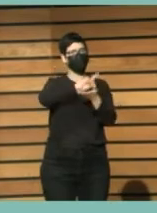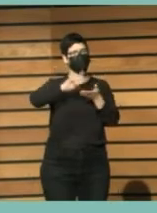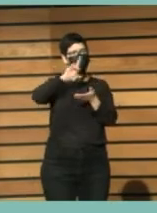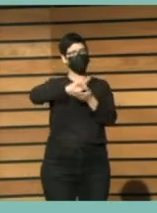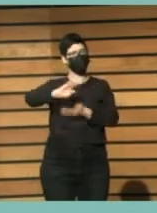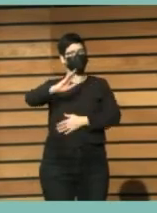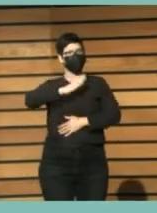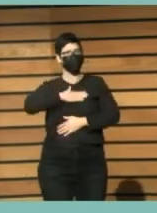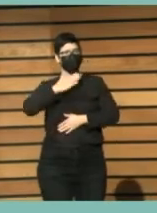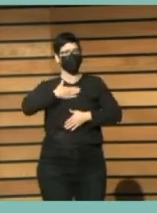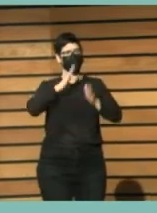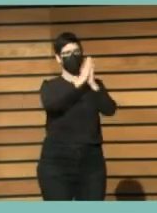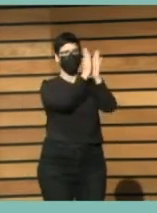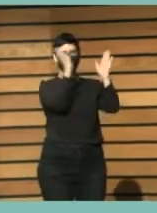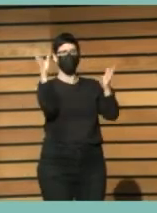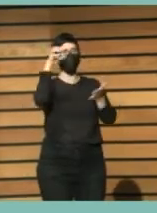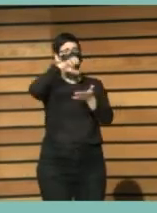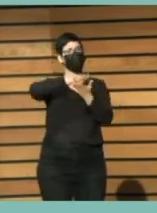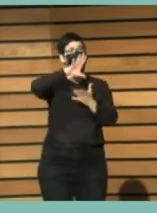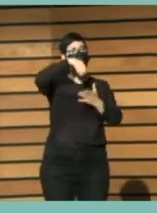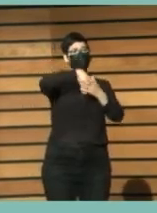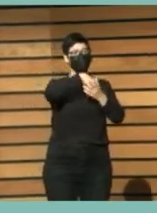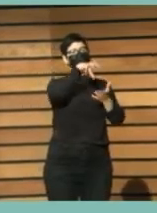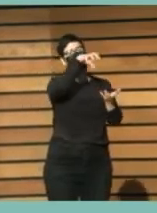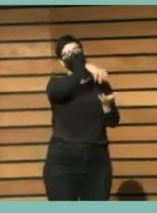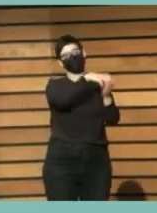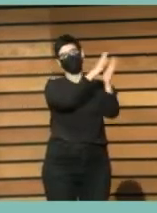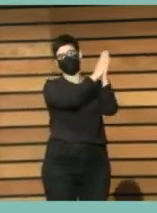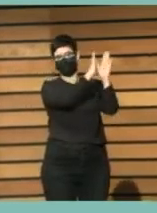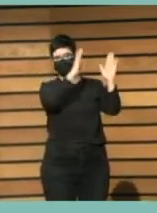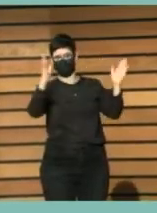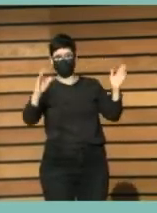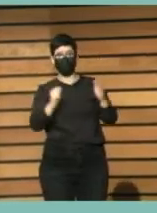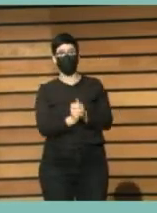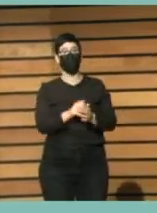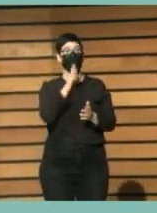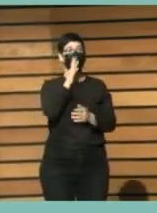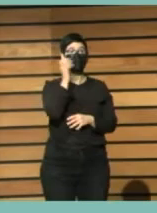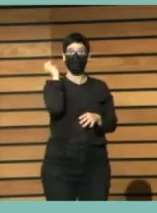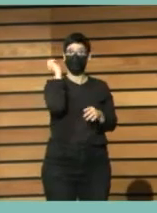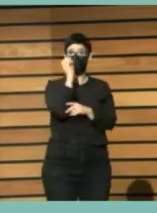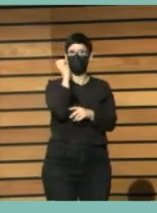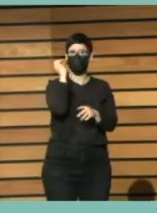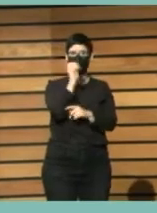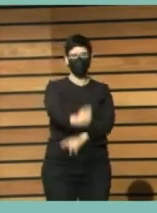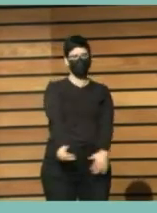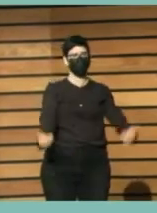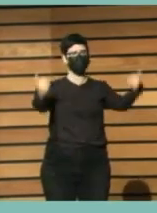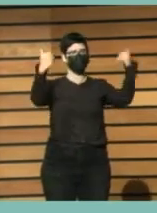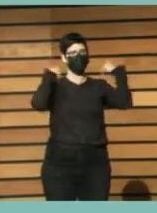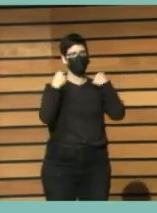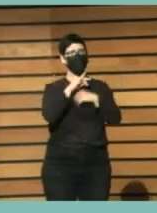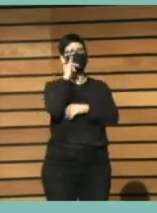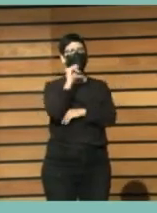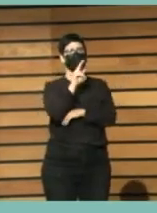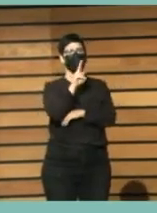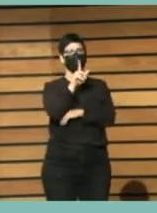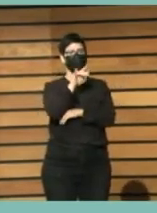bibliográfico en bibliotecas. Esta sesión va a estar a cargo de Julio Cordal Elviro,